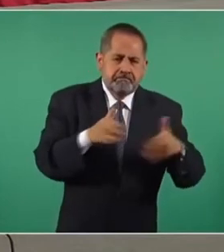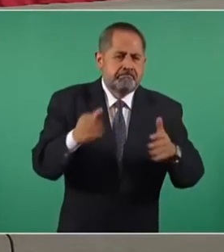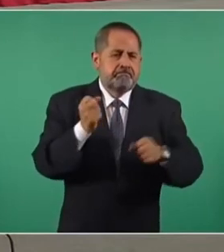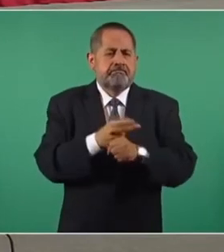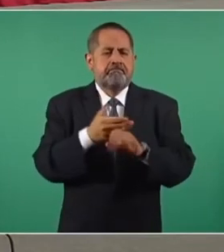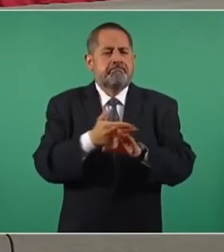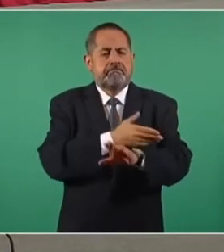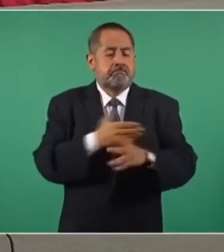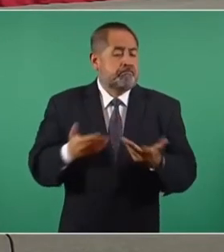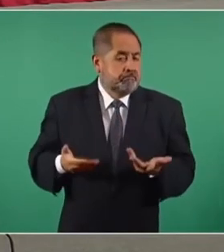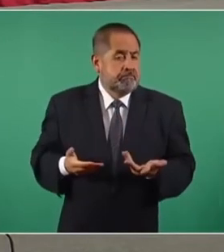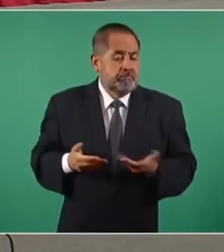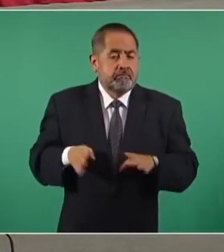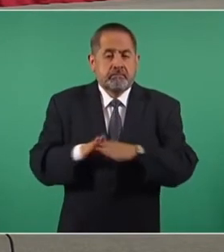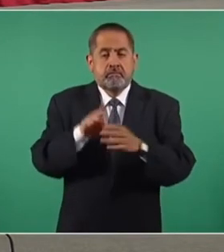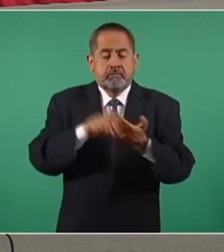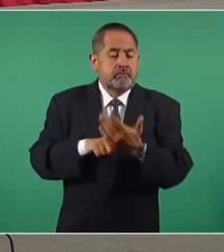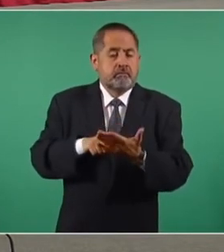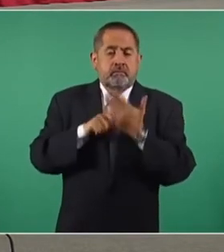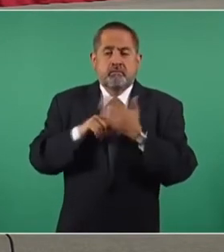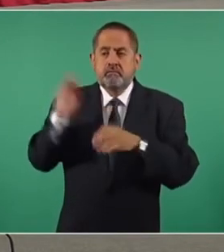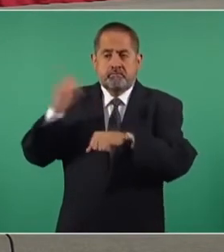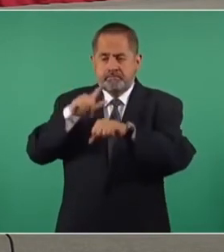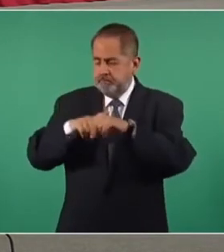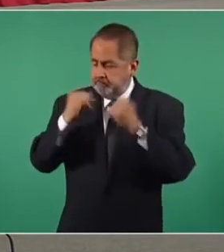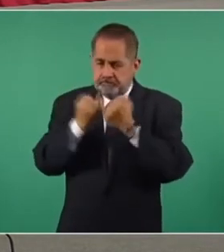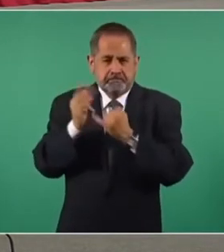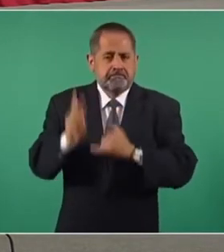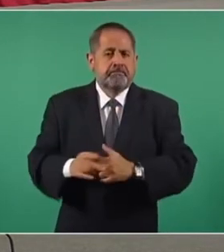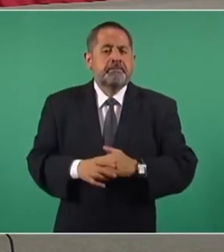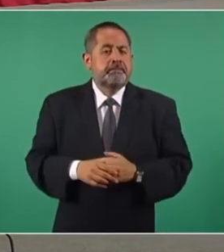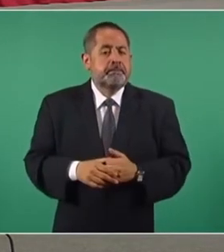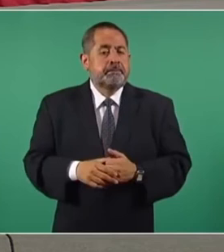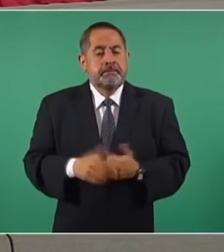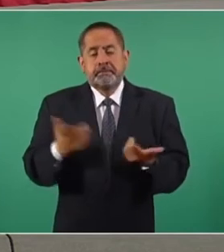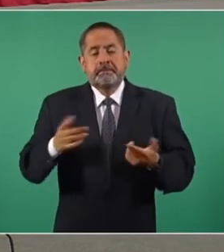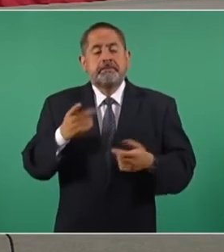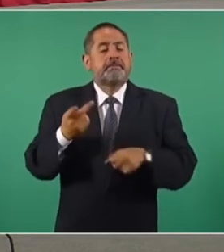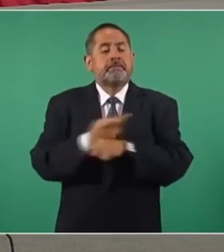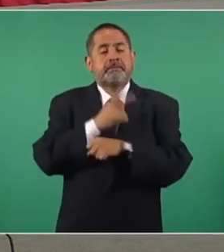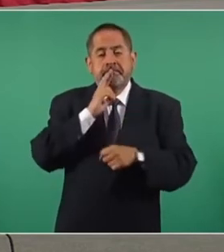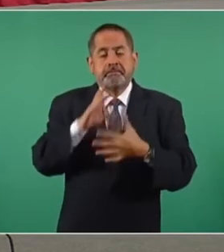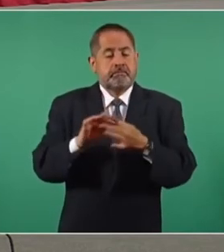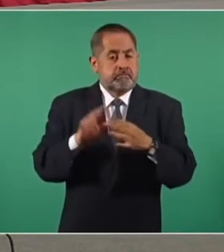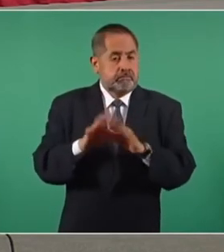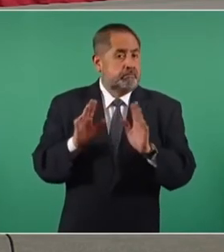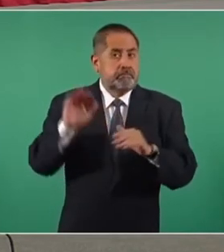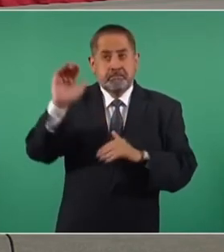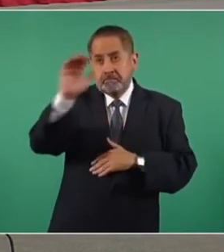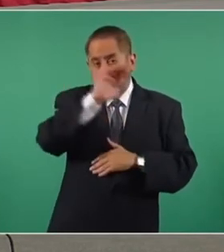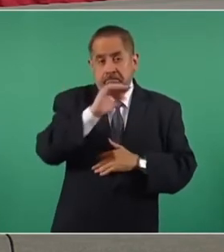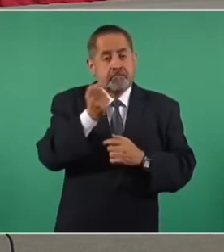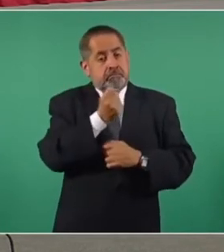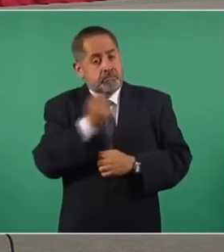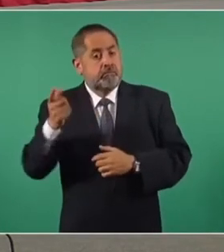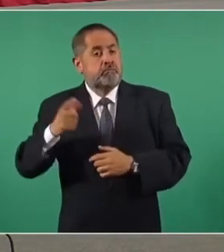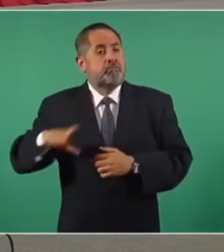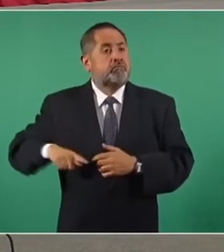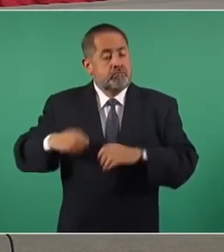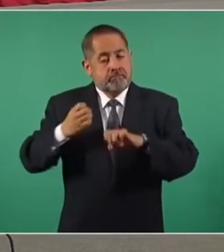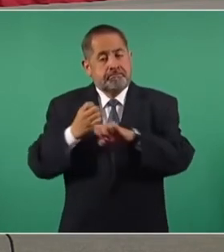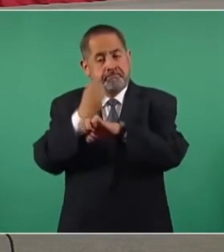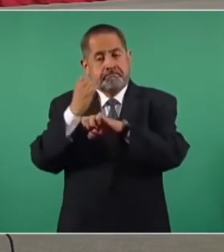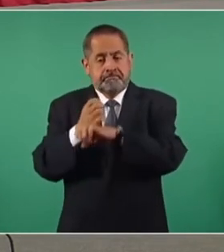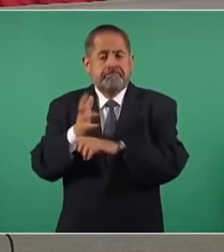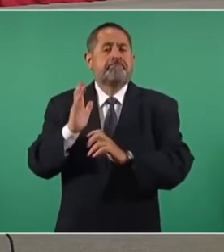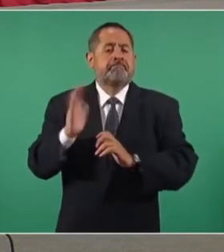libertades, tomando el ejemplo federal. Como resultado de esto, les puedo comentar que con algunos gobiernos estatales